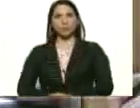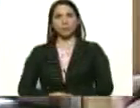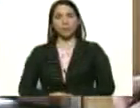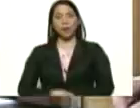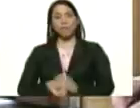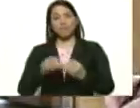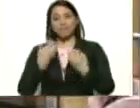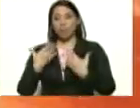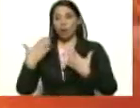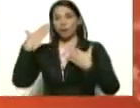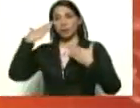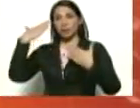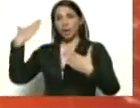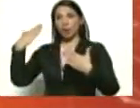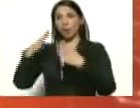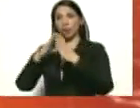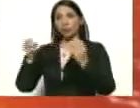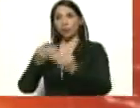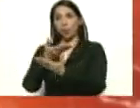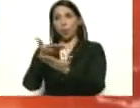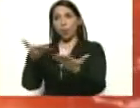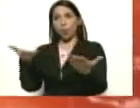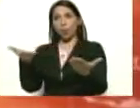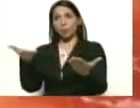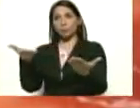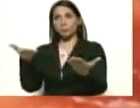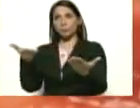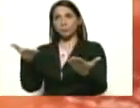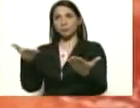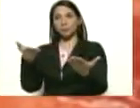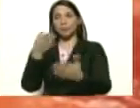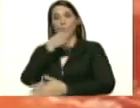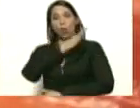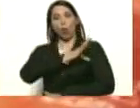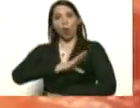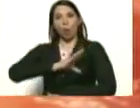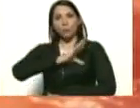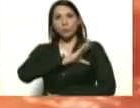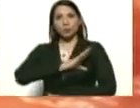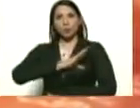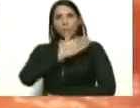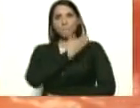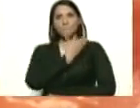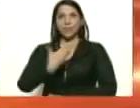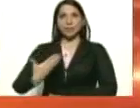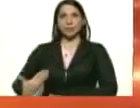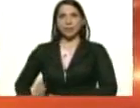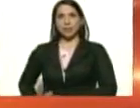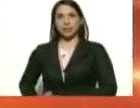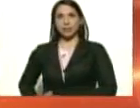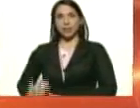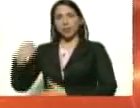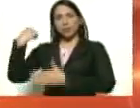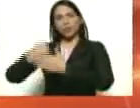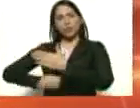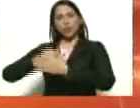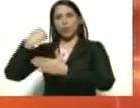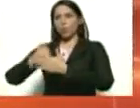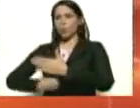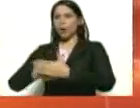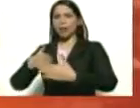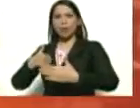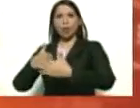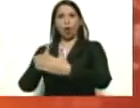saludos a todos, compañeros de la comisión presidencial del combate contra el COVID